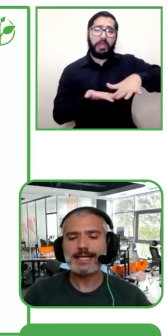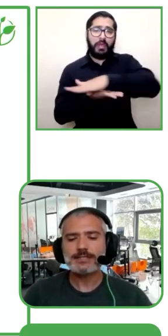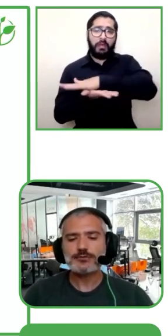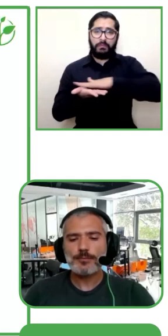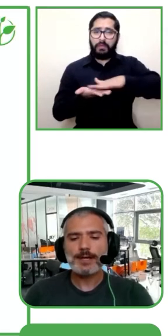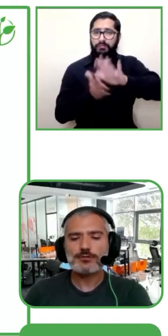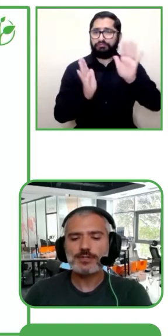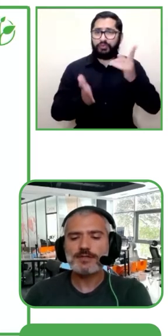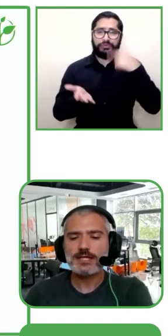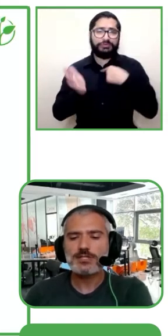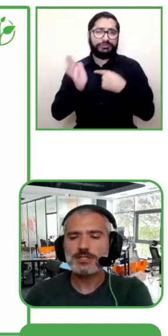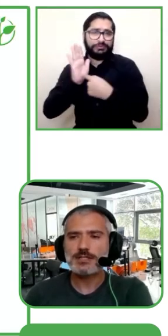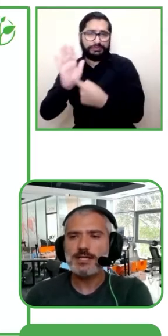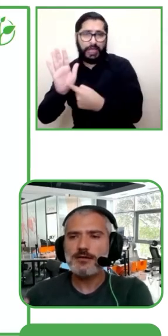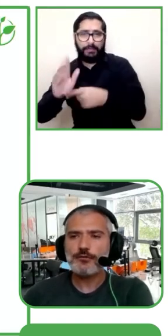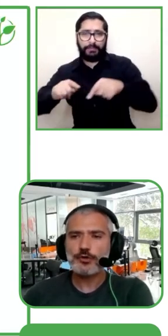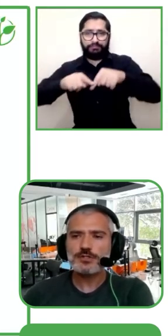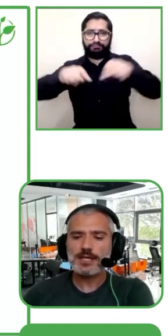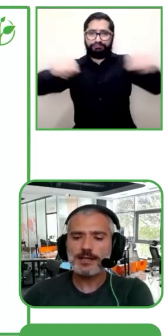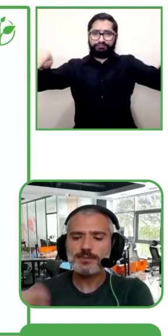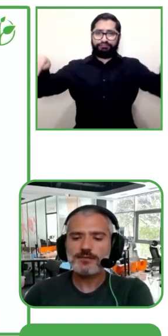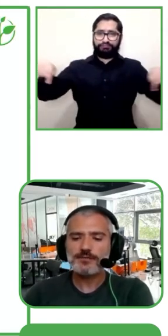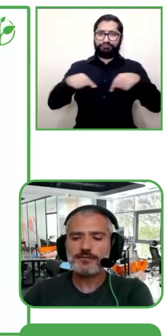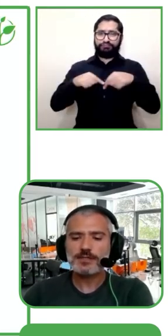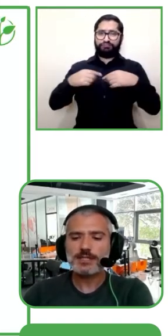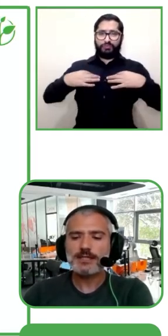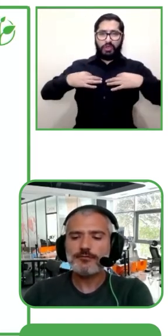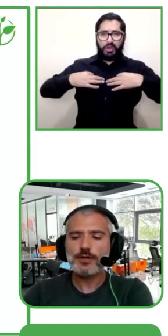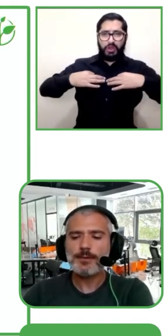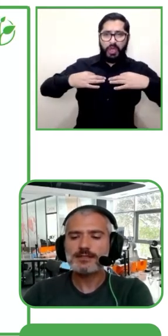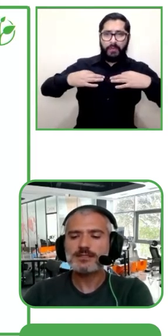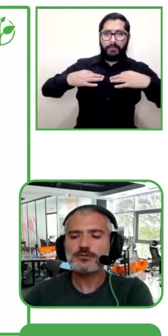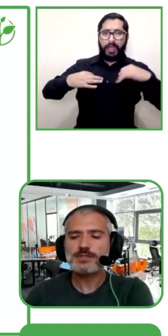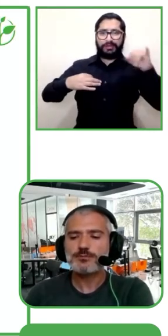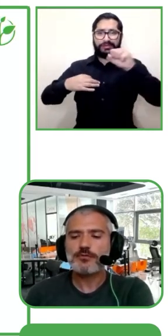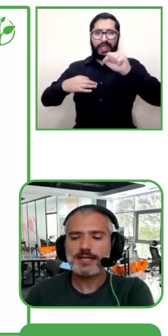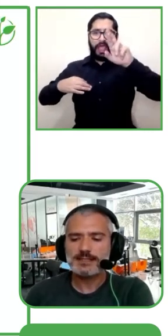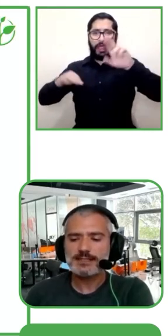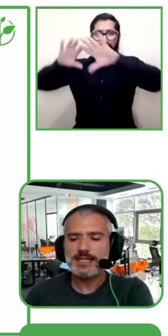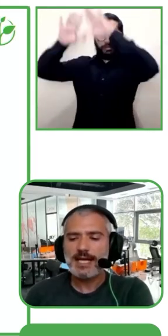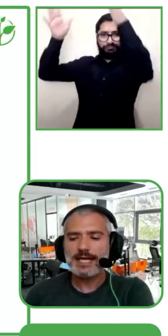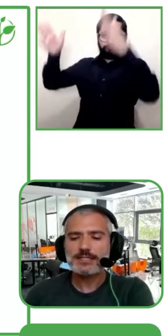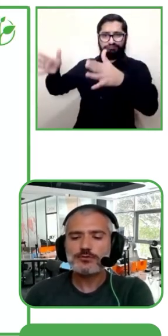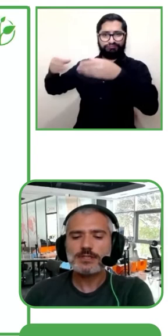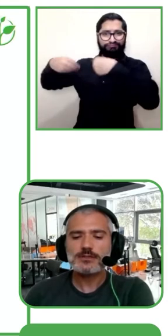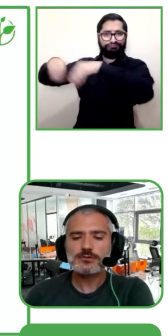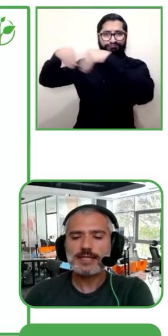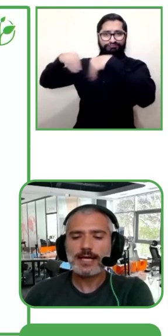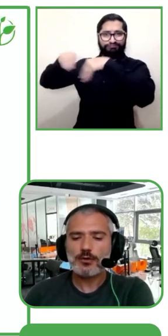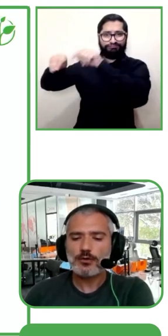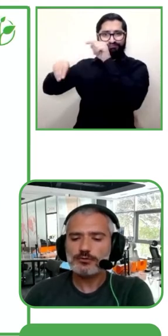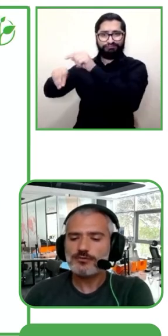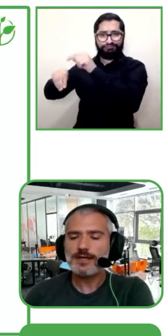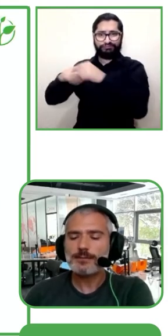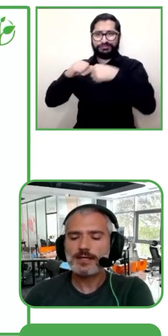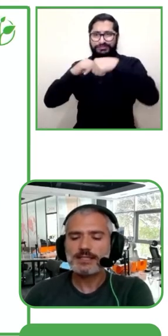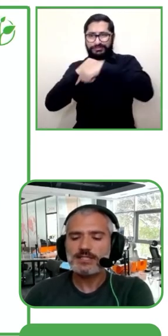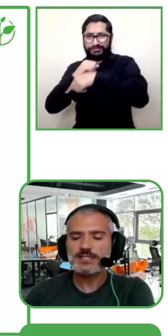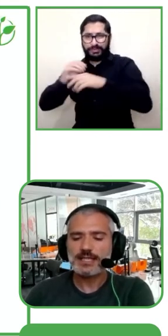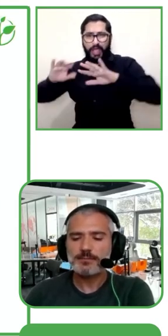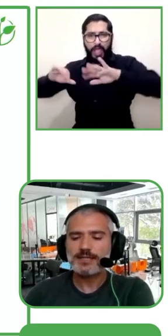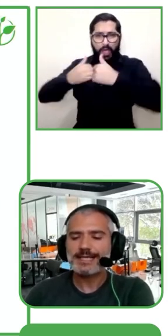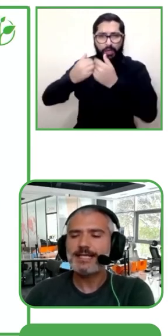ropa pueden profundizar en esta navegación obtener información del lugar